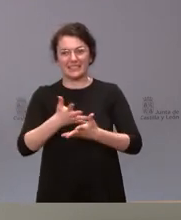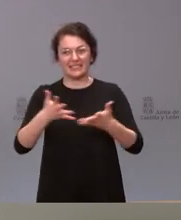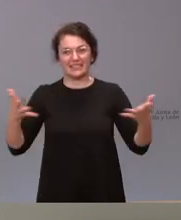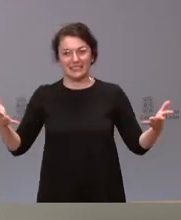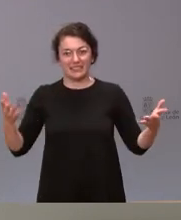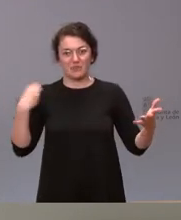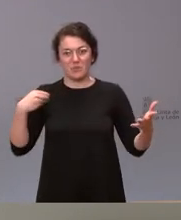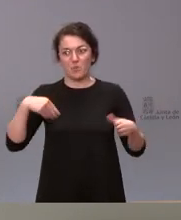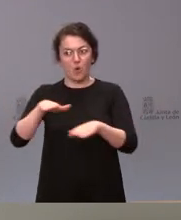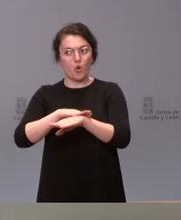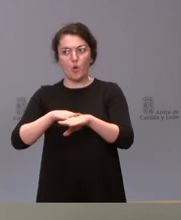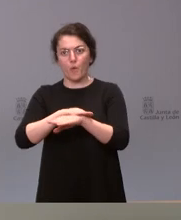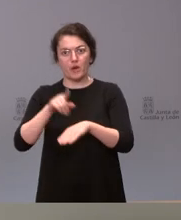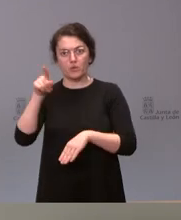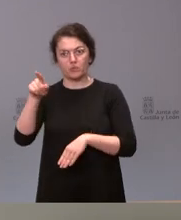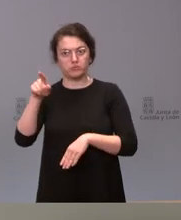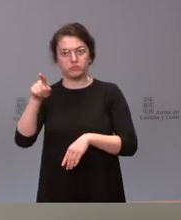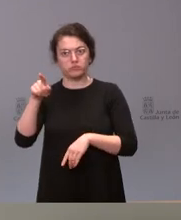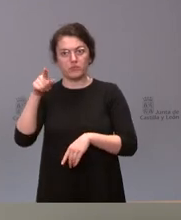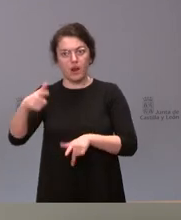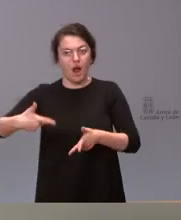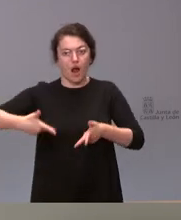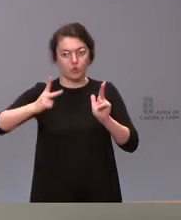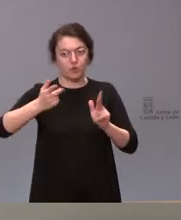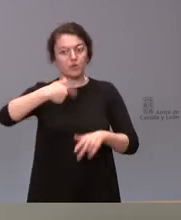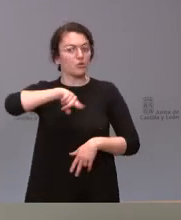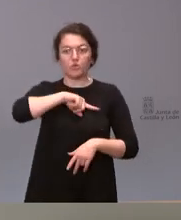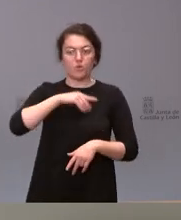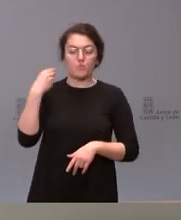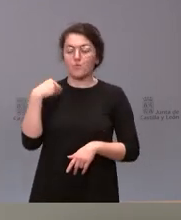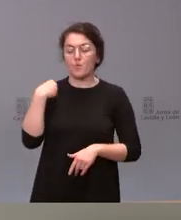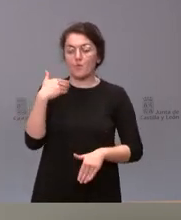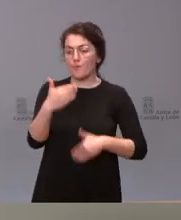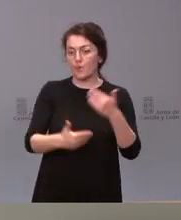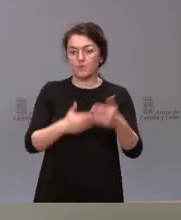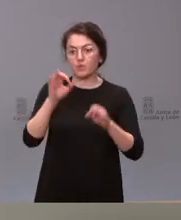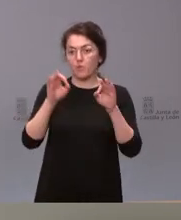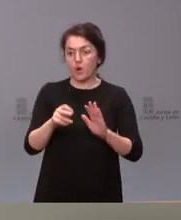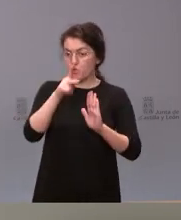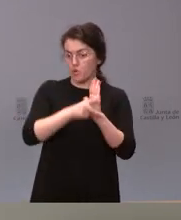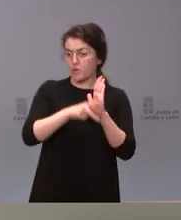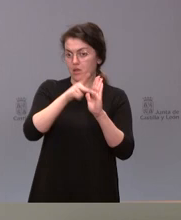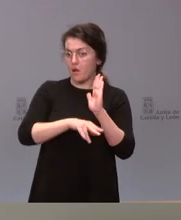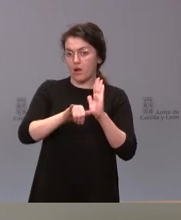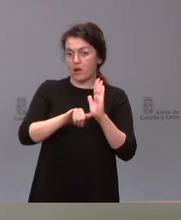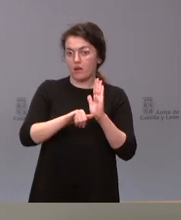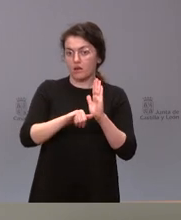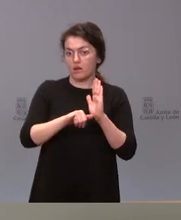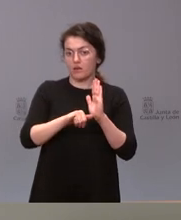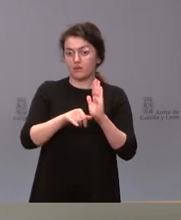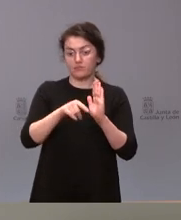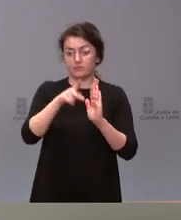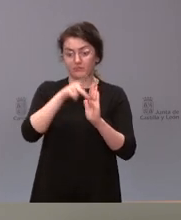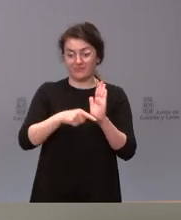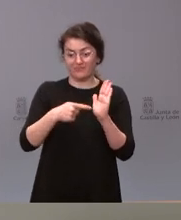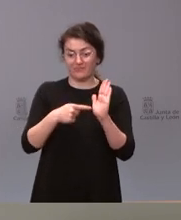del gobierno que son los que corresponde a autorizar el gobierno nosotros seguimos con el mismo procedimiento la misma normativa la misma participación y en este proceso de participación lógicamente